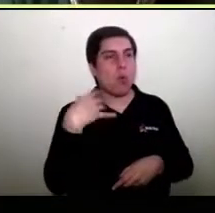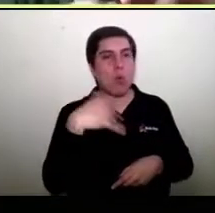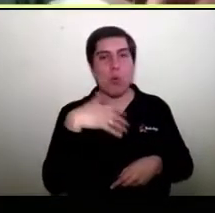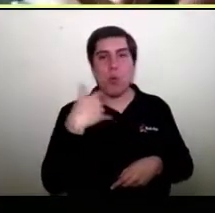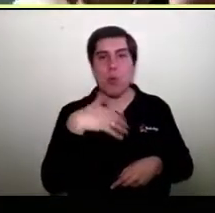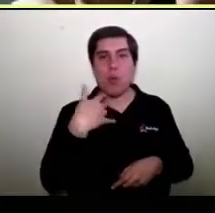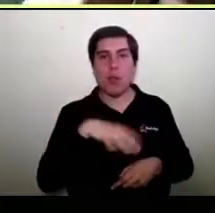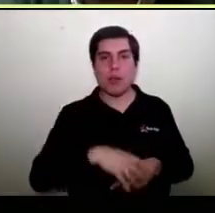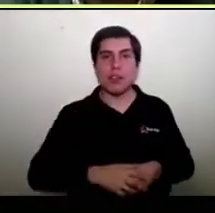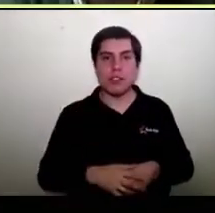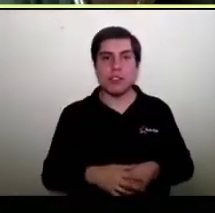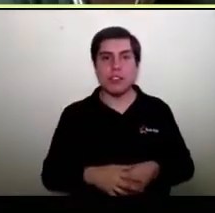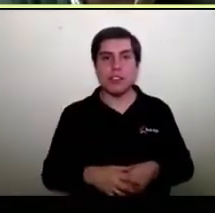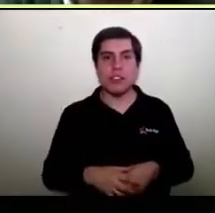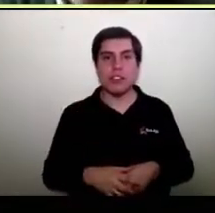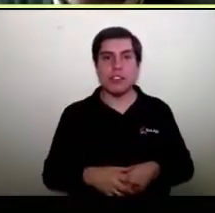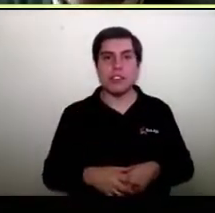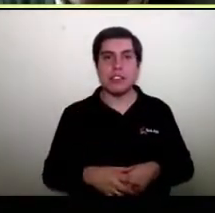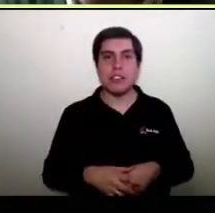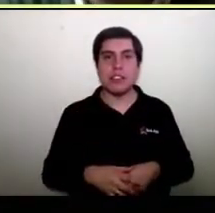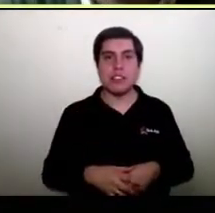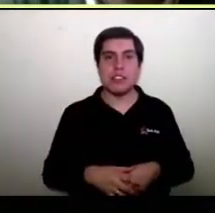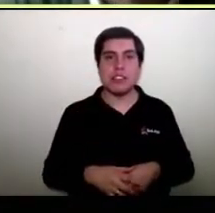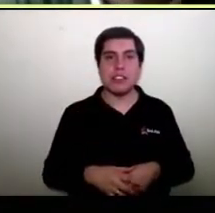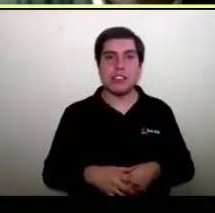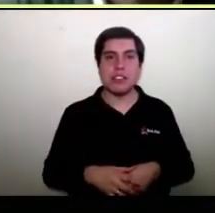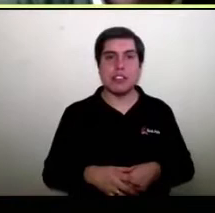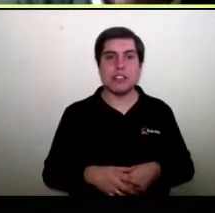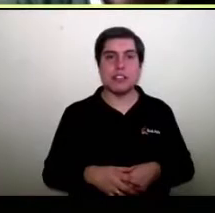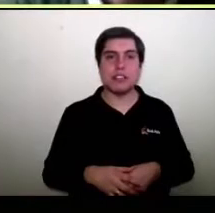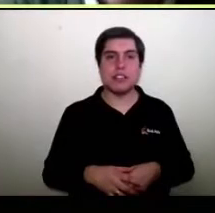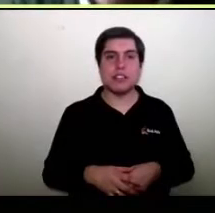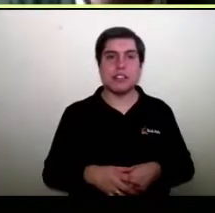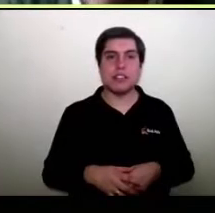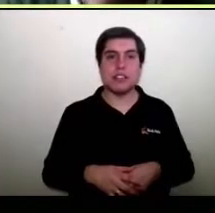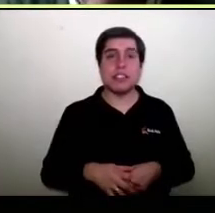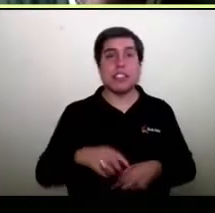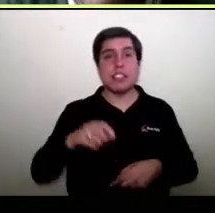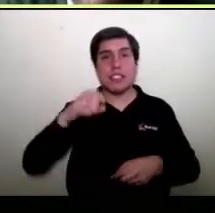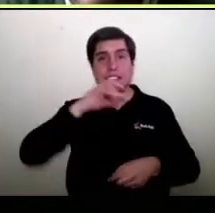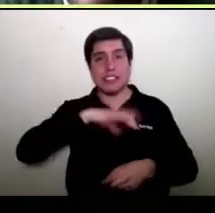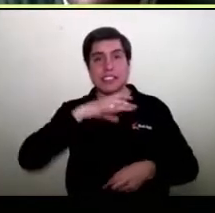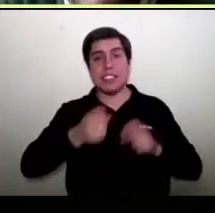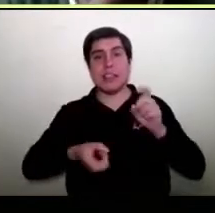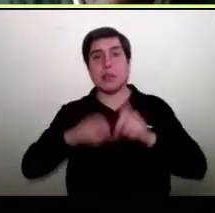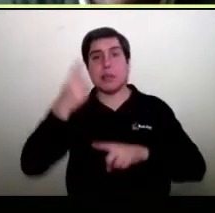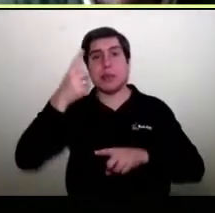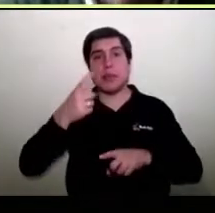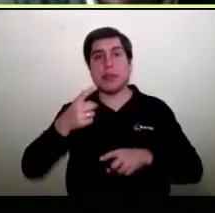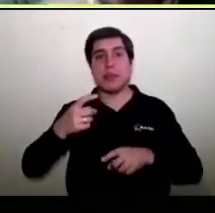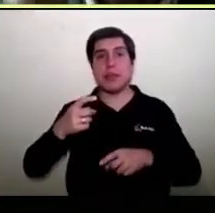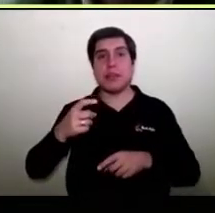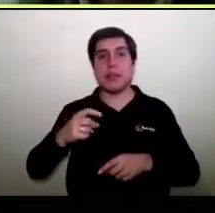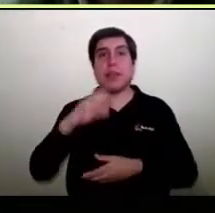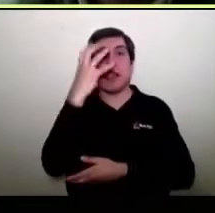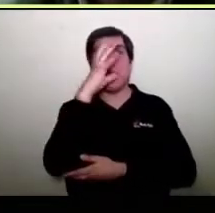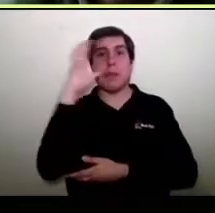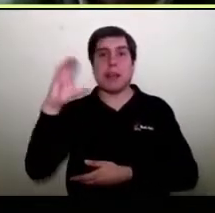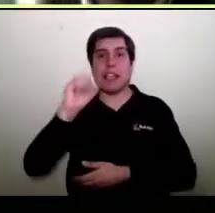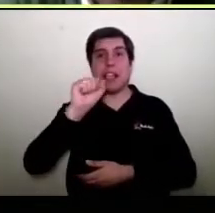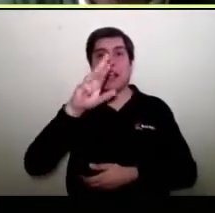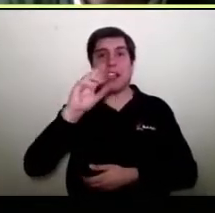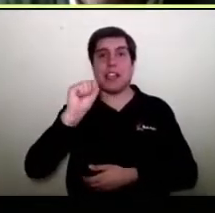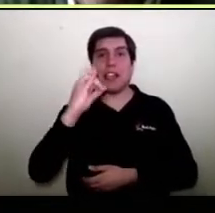dice que ya existía un primer mall en el año 1785. En Chile, el primer mall fue para el Caracuco, que fue, hasta el